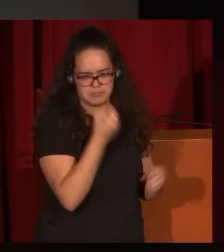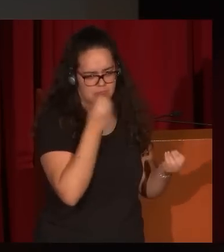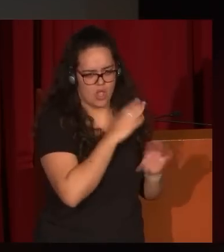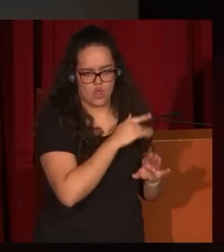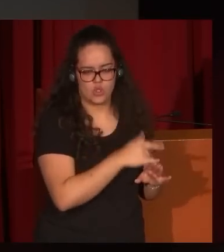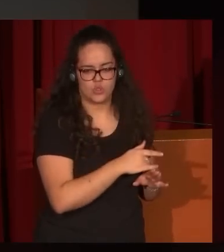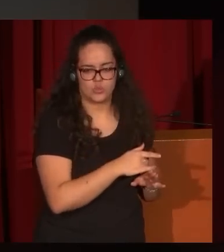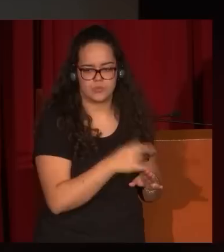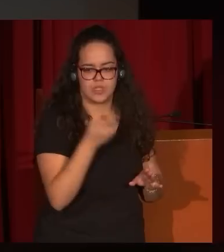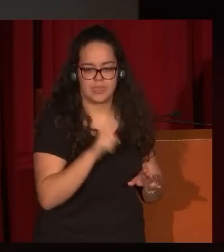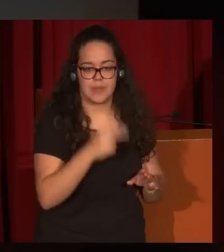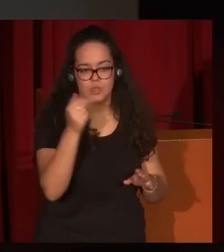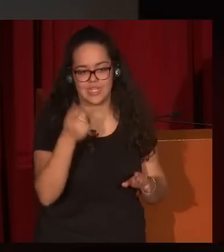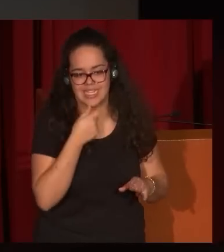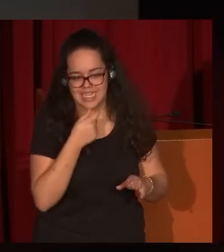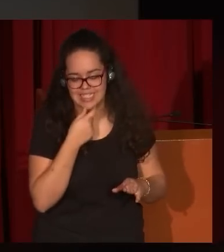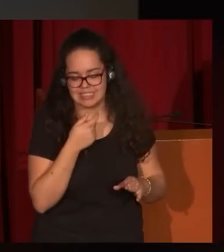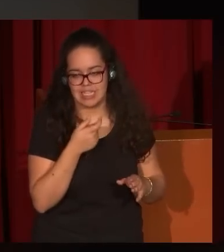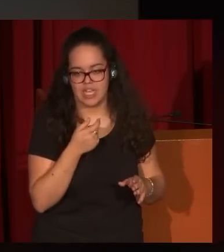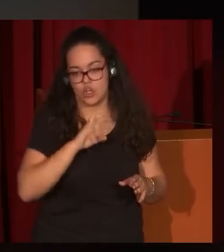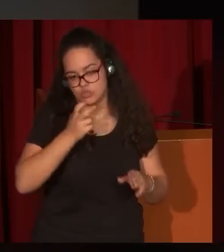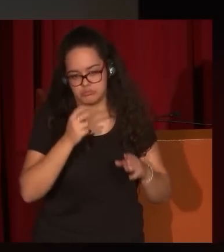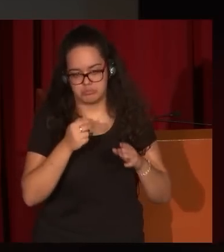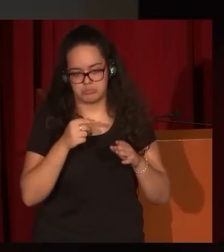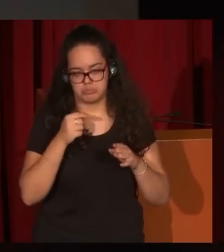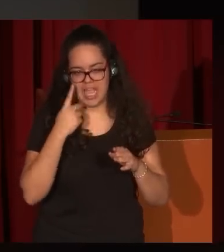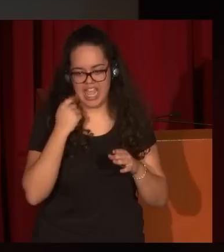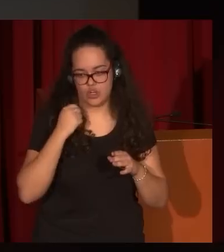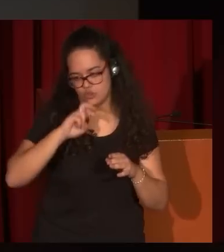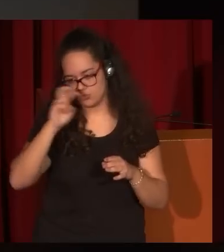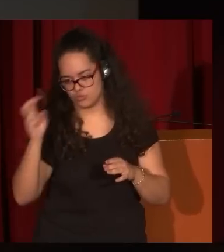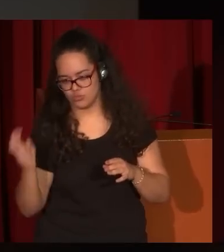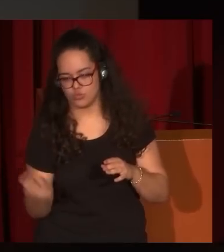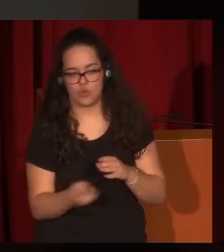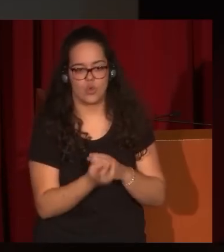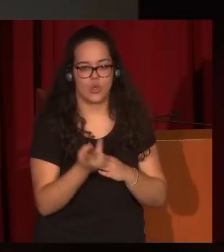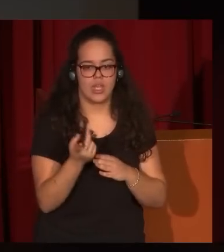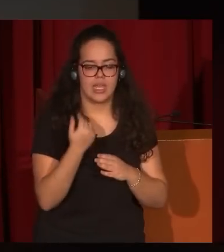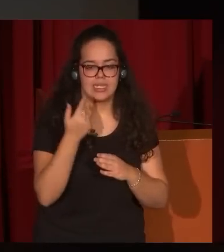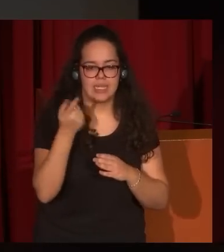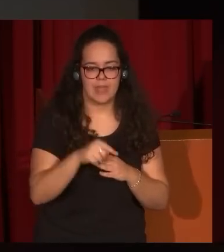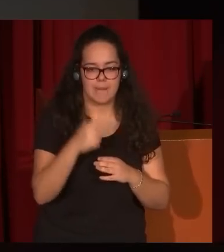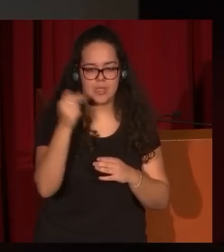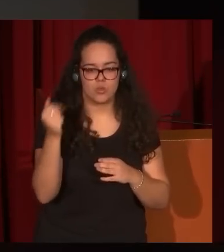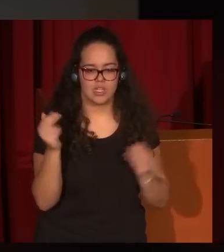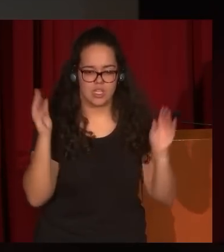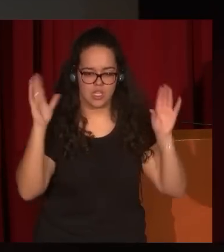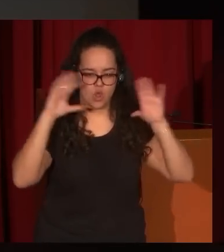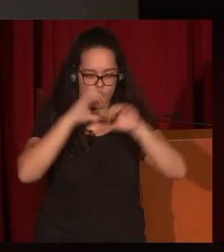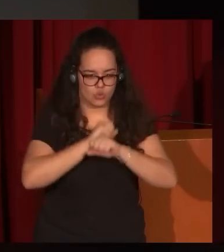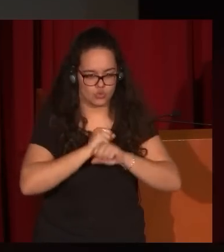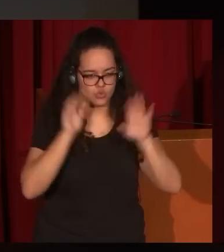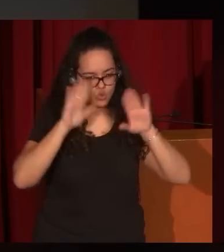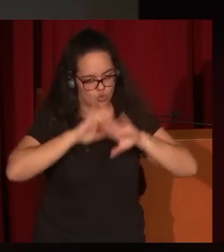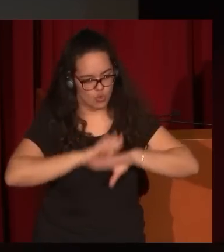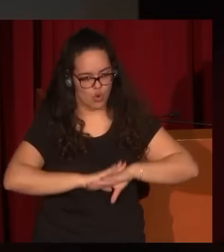en Bedepeña Mil, en la pintura inglesa, en otro tipo de géneros, de escuelas, también las pinturas de nocturnos, el evocar